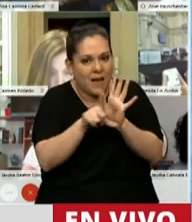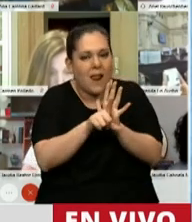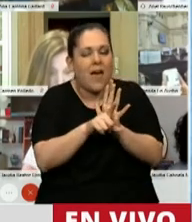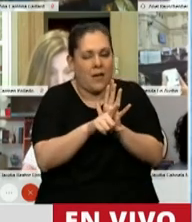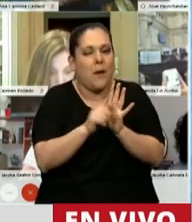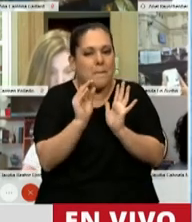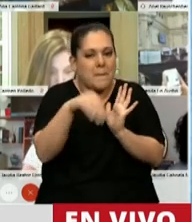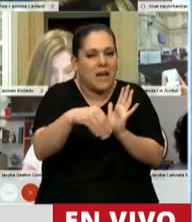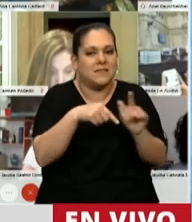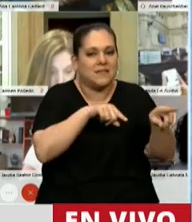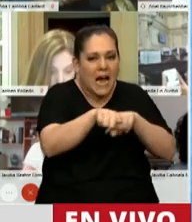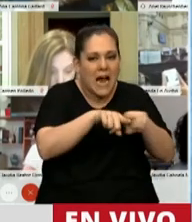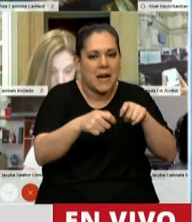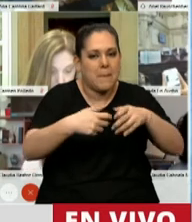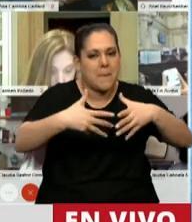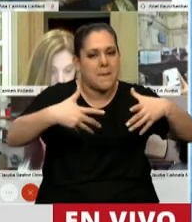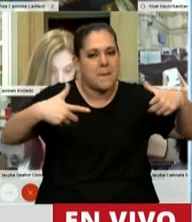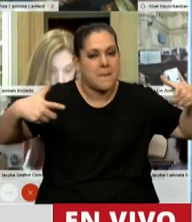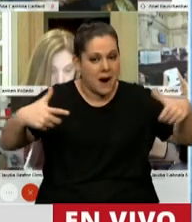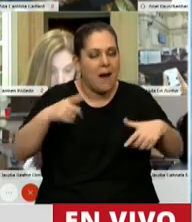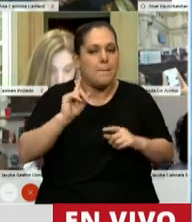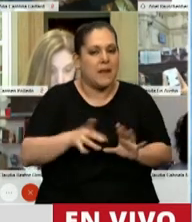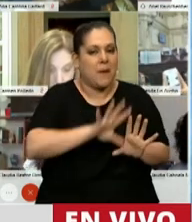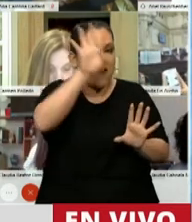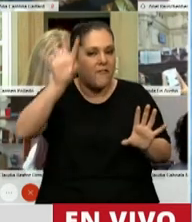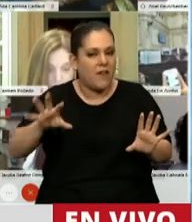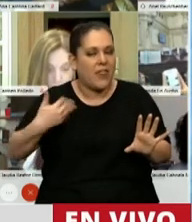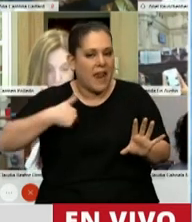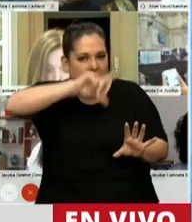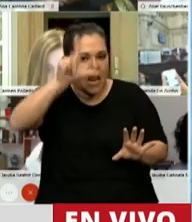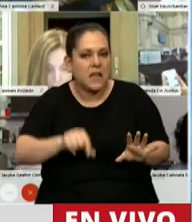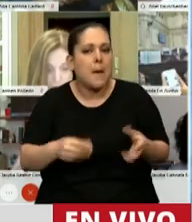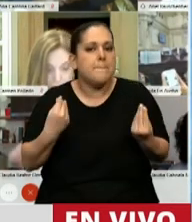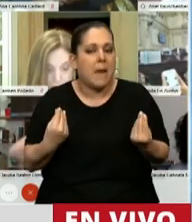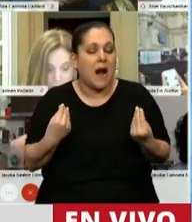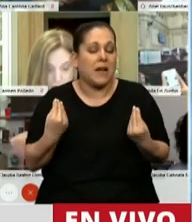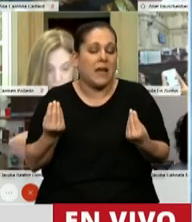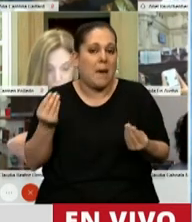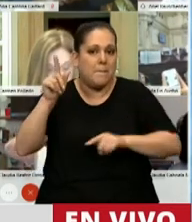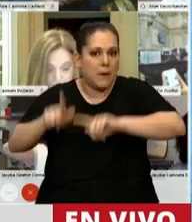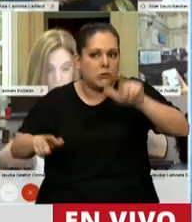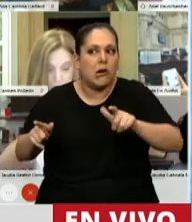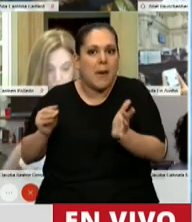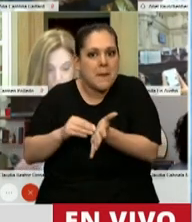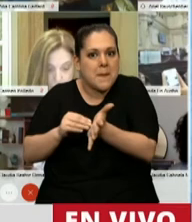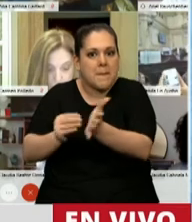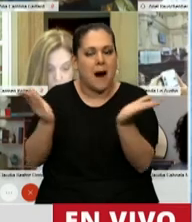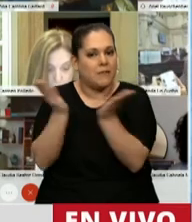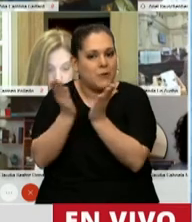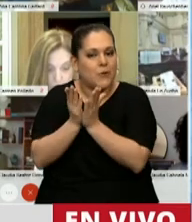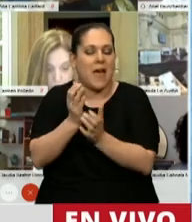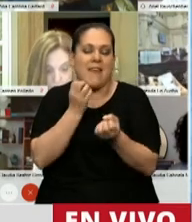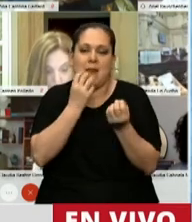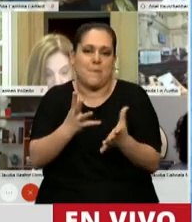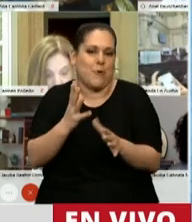carreras seguramente y se federalice aún más para que todos puedan estudiar esta hermosa